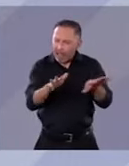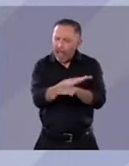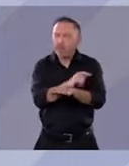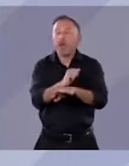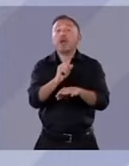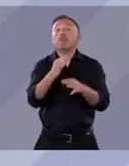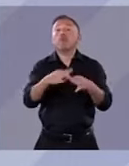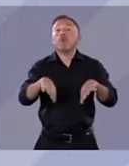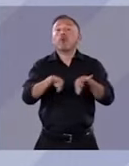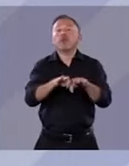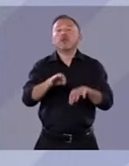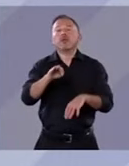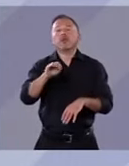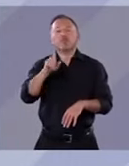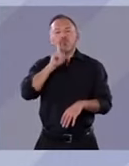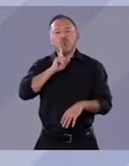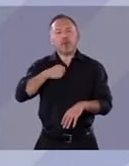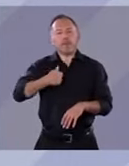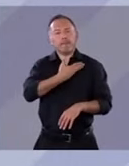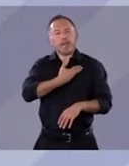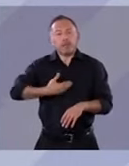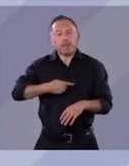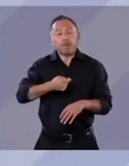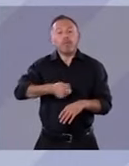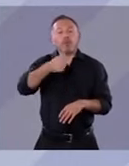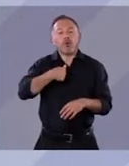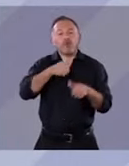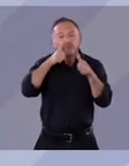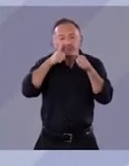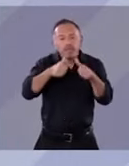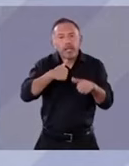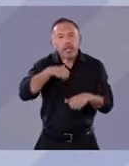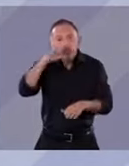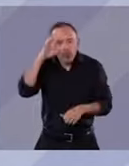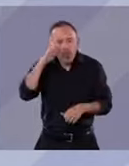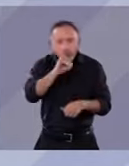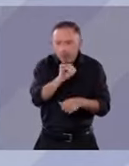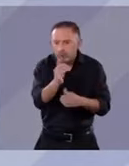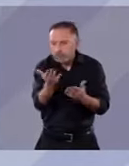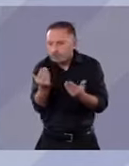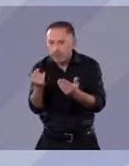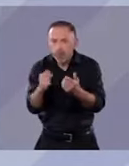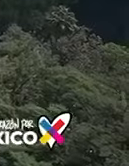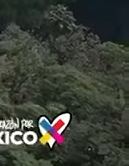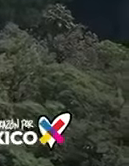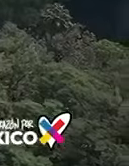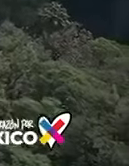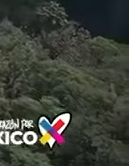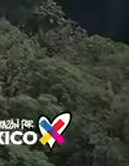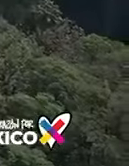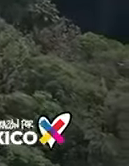escucha y resuelve. Por lo tanto, para mí la solución sí son los gobiernos de coalición.